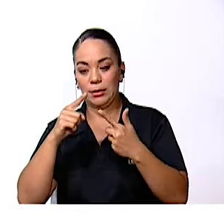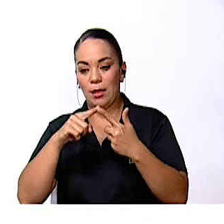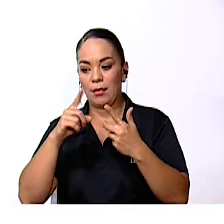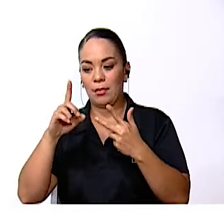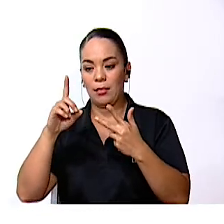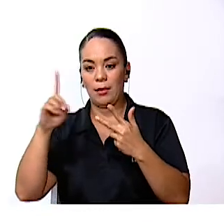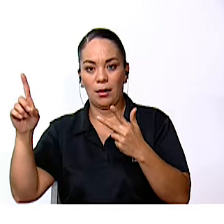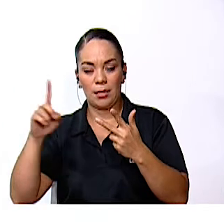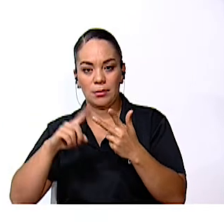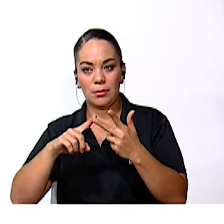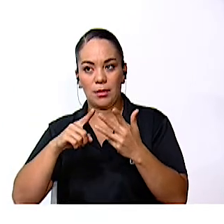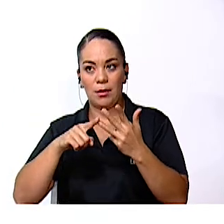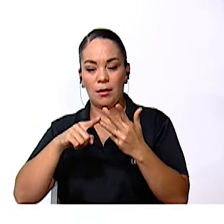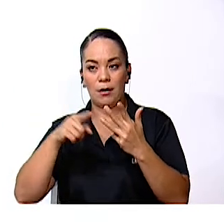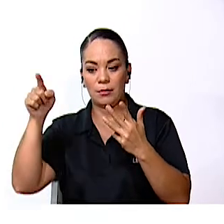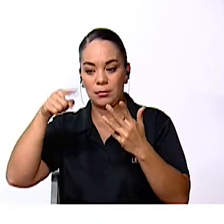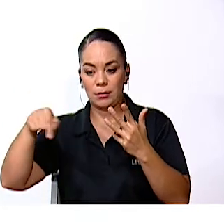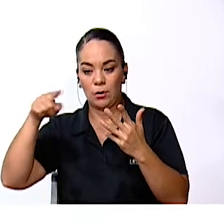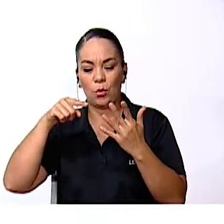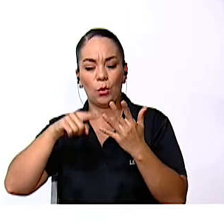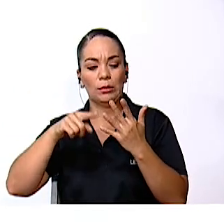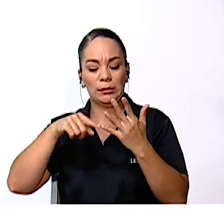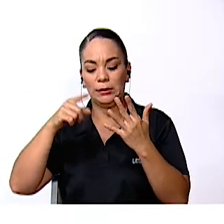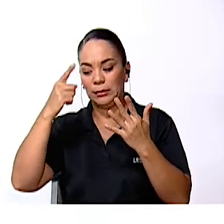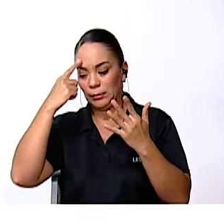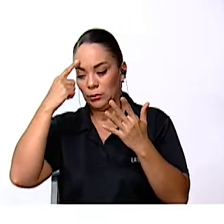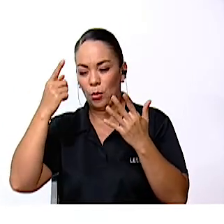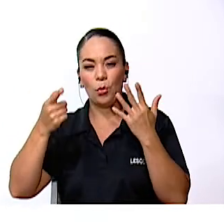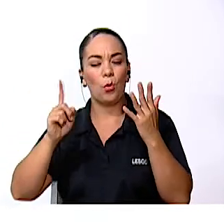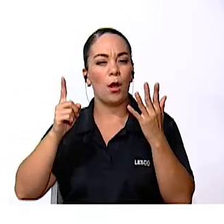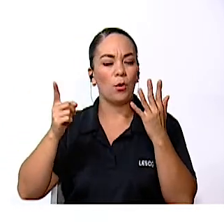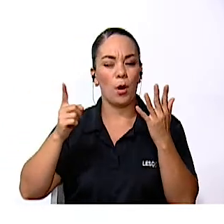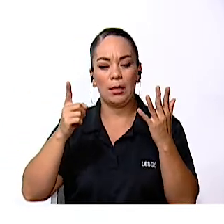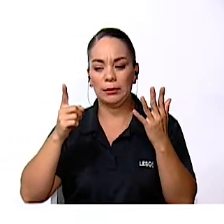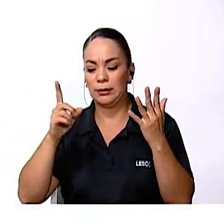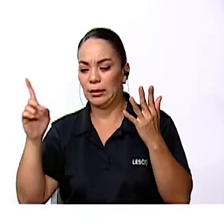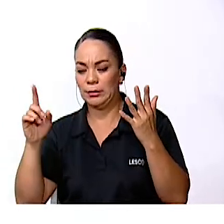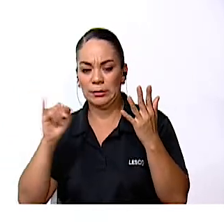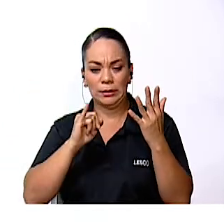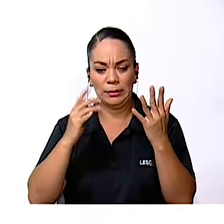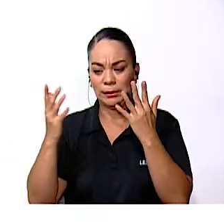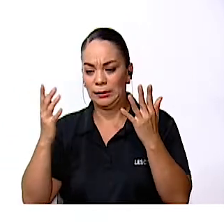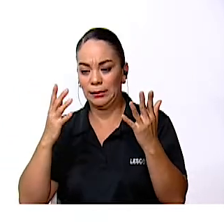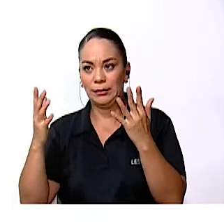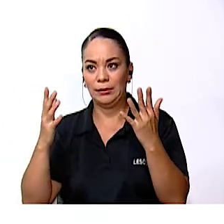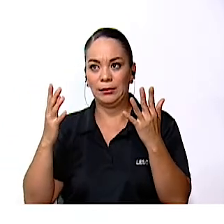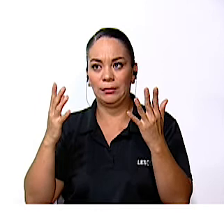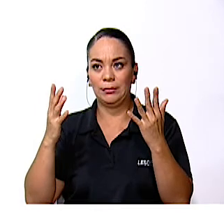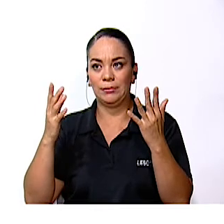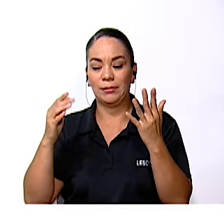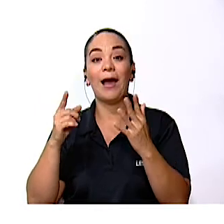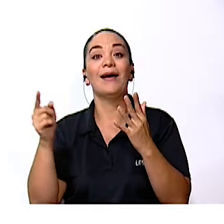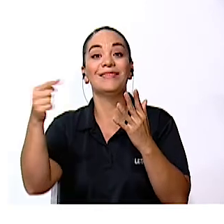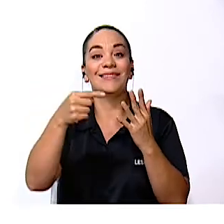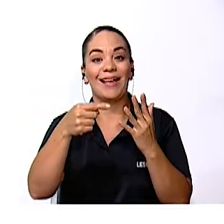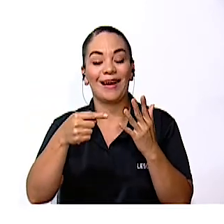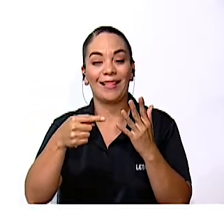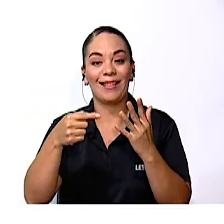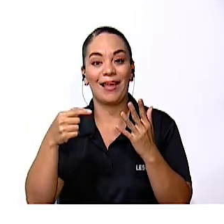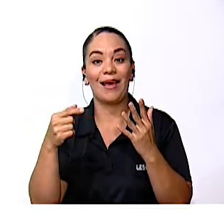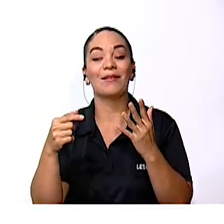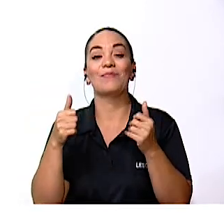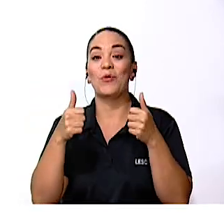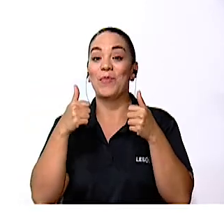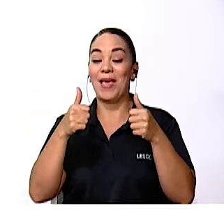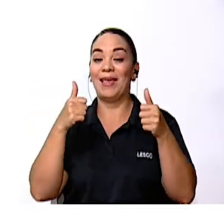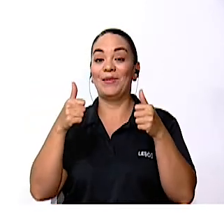Círculo ¿Y cuál era? ¿Derecha o izquierda? ¿Cuál era? Izquierda Bien